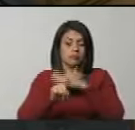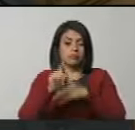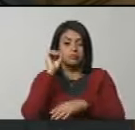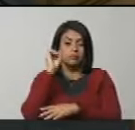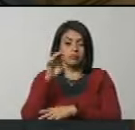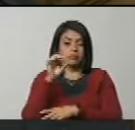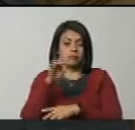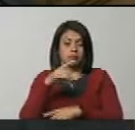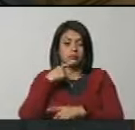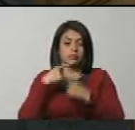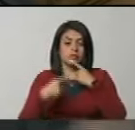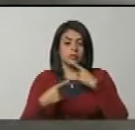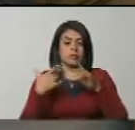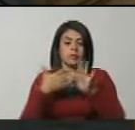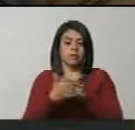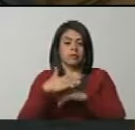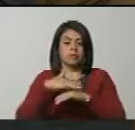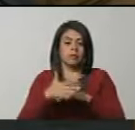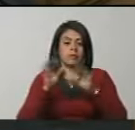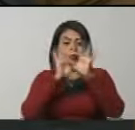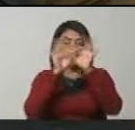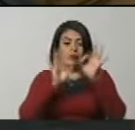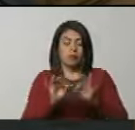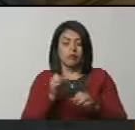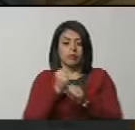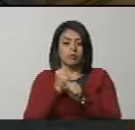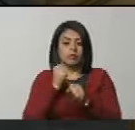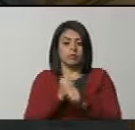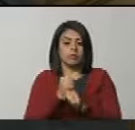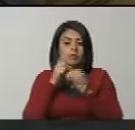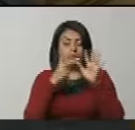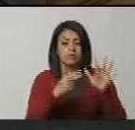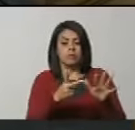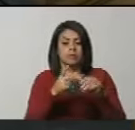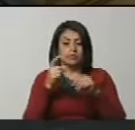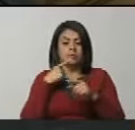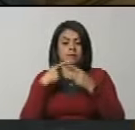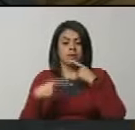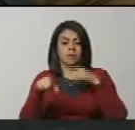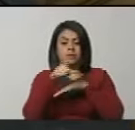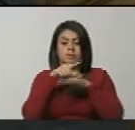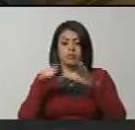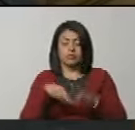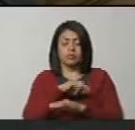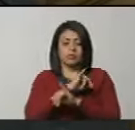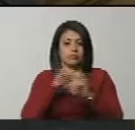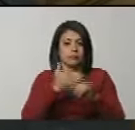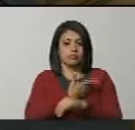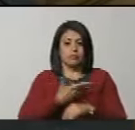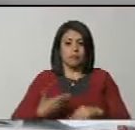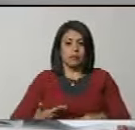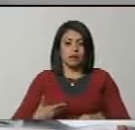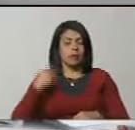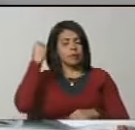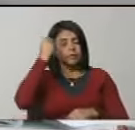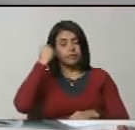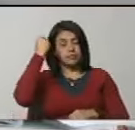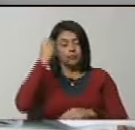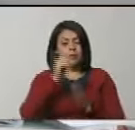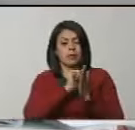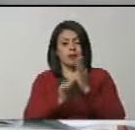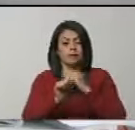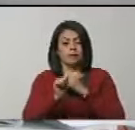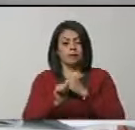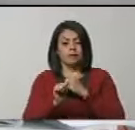de la alta comisión establecerá la estructura y funciones de la secretaría ejecutiva. Es todo, ciudadano presidente. En consideración el